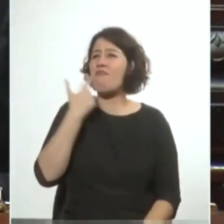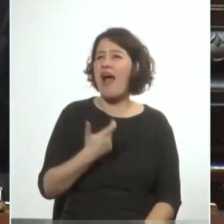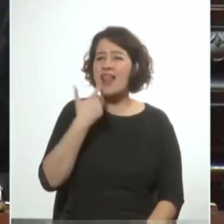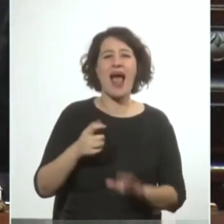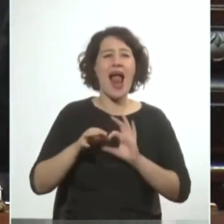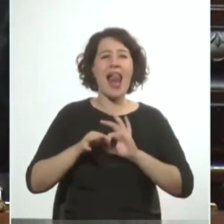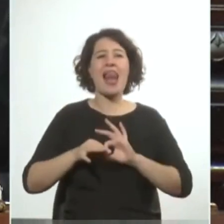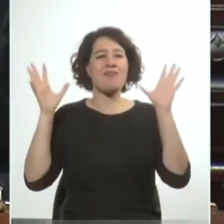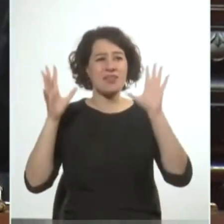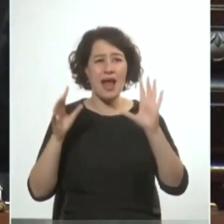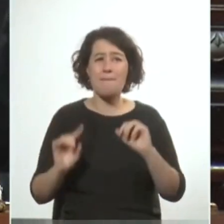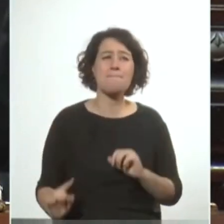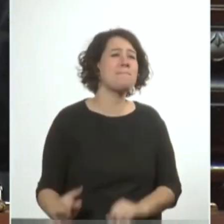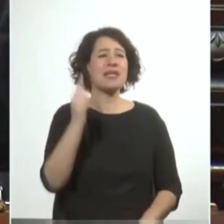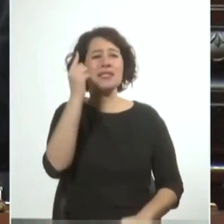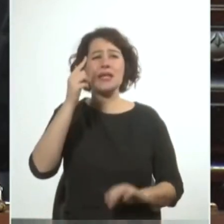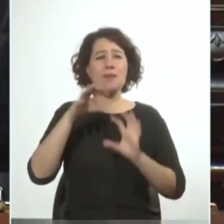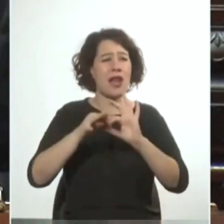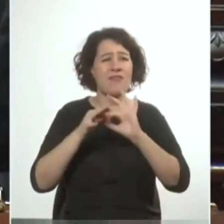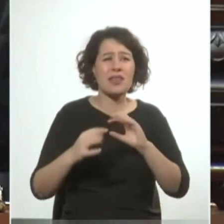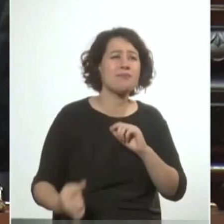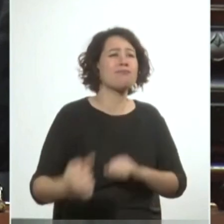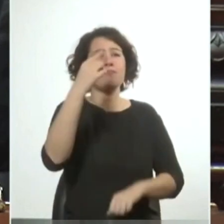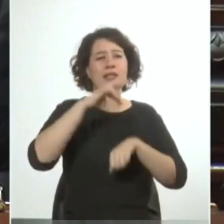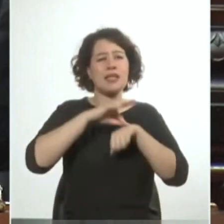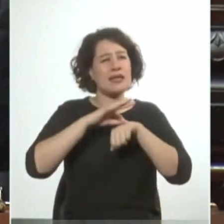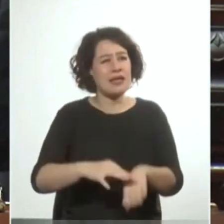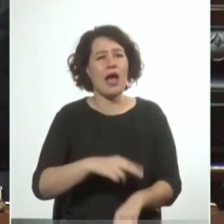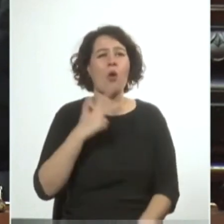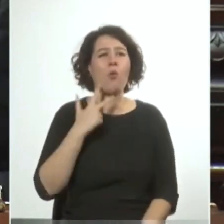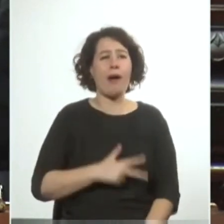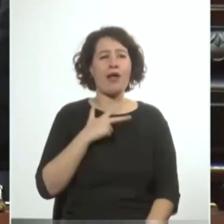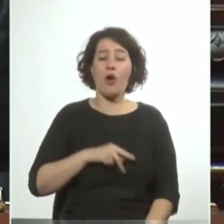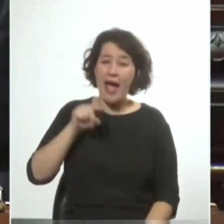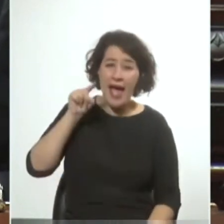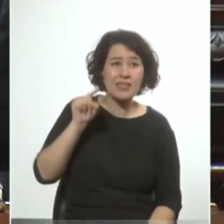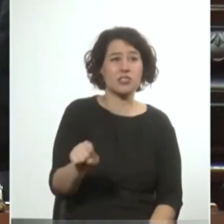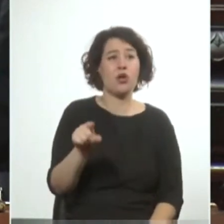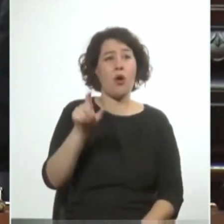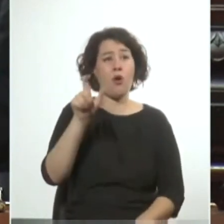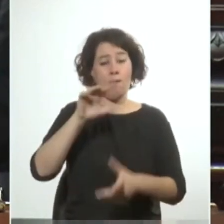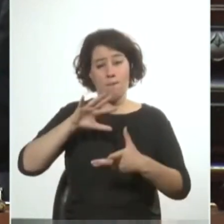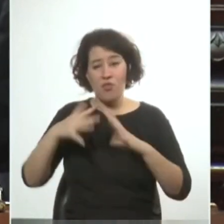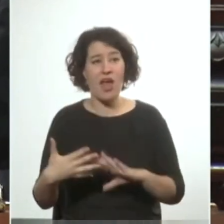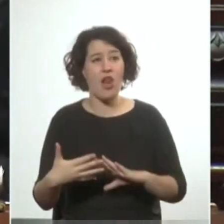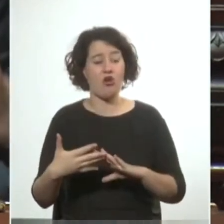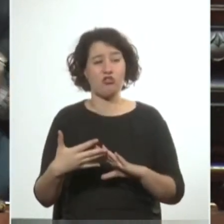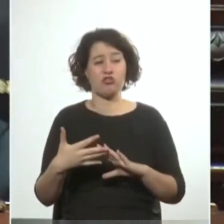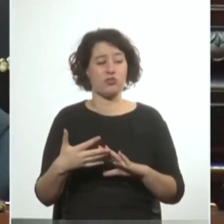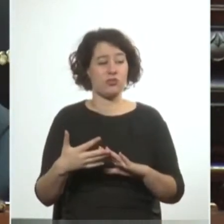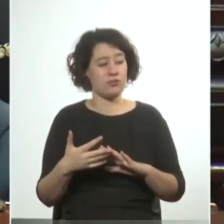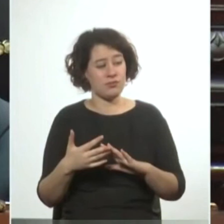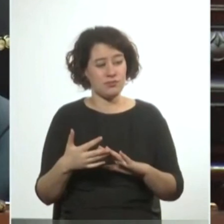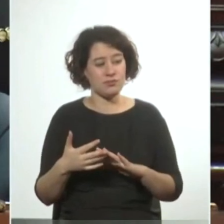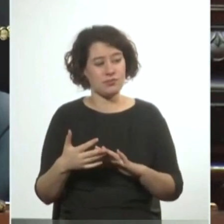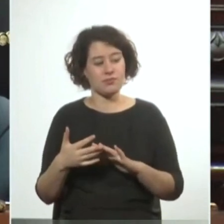libertad principio eje y fin del ser humano fue lo que hizo que aquellos modelos y aquellas